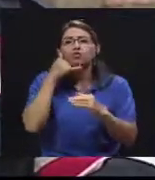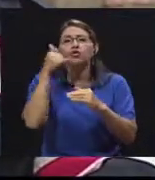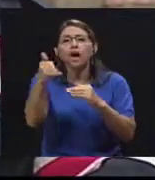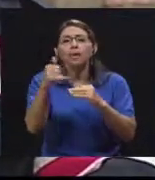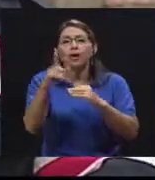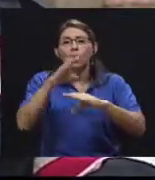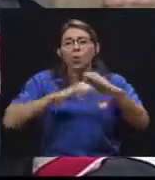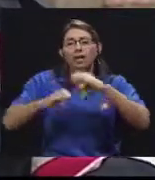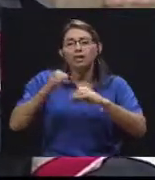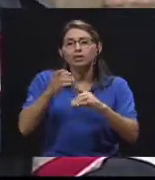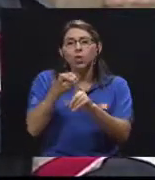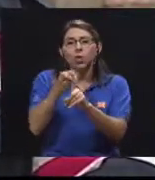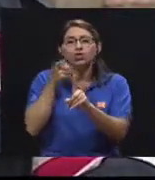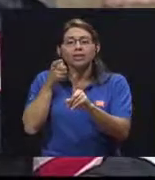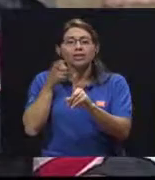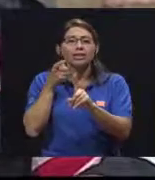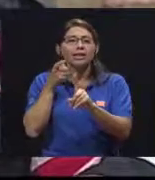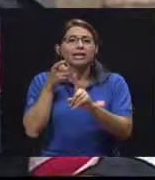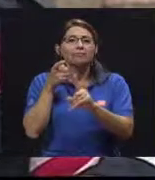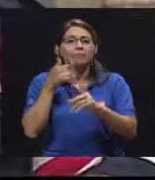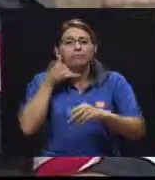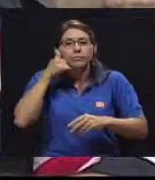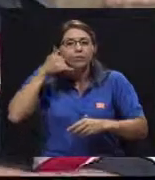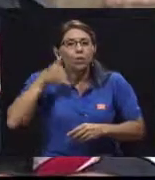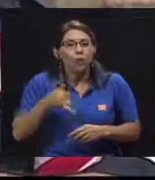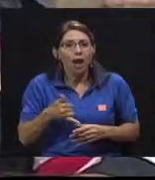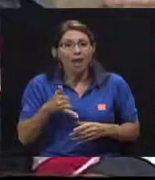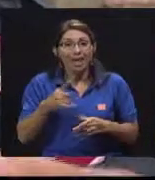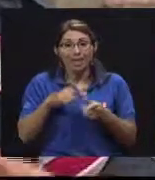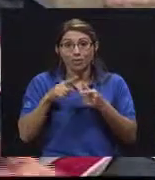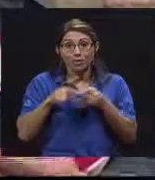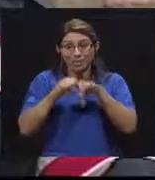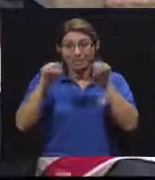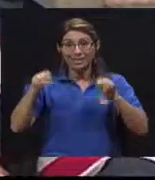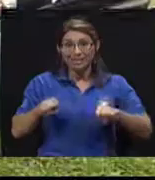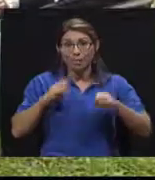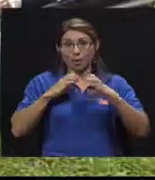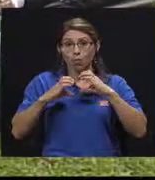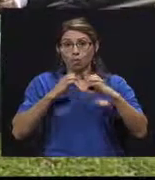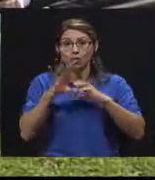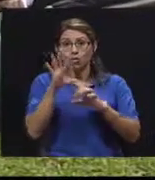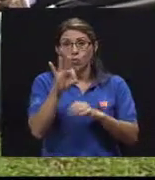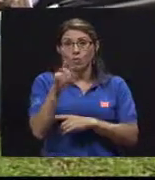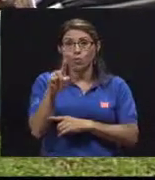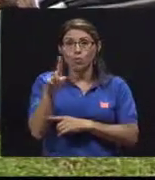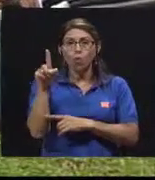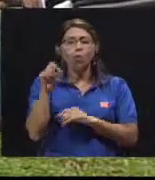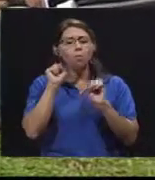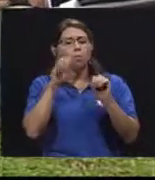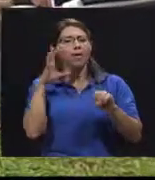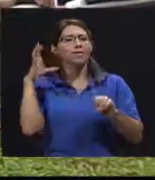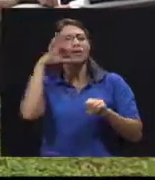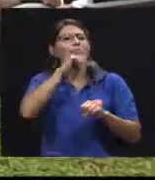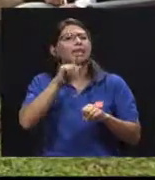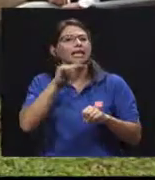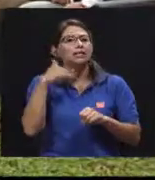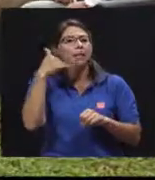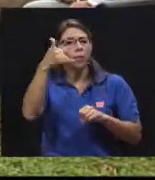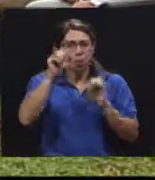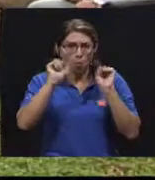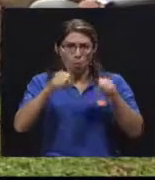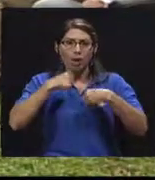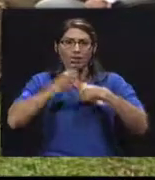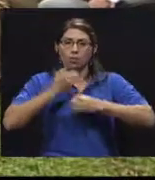comerciales propiamente y ya se puede identificar. Y el 911 puede emprender un proceso hasta legal, incluso de multa,